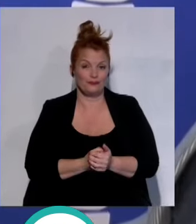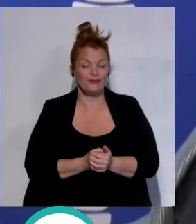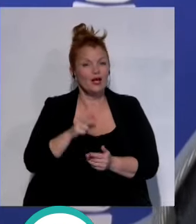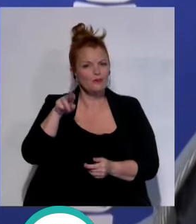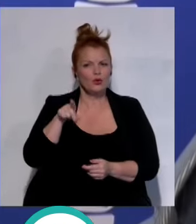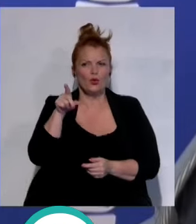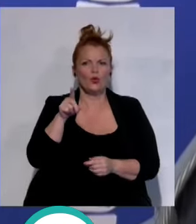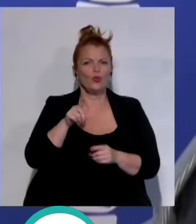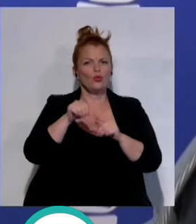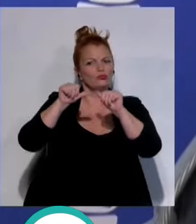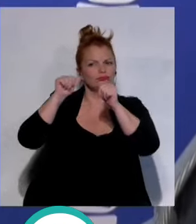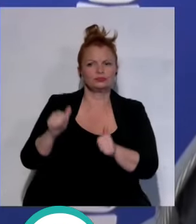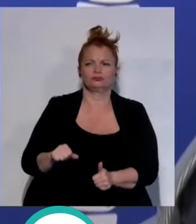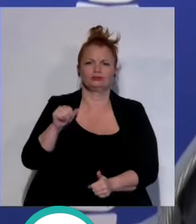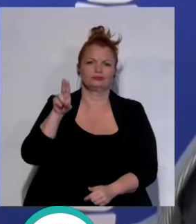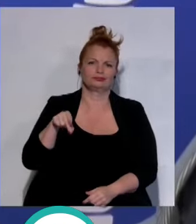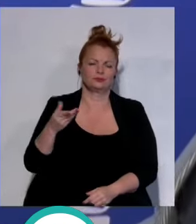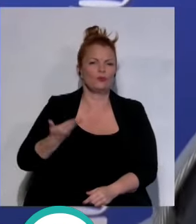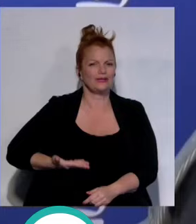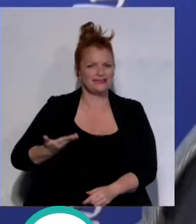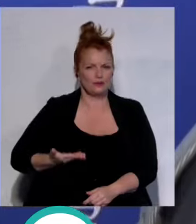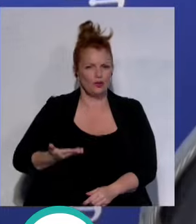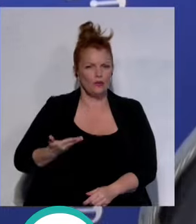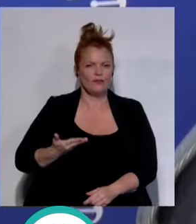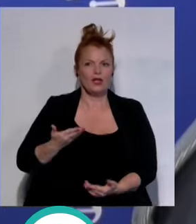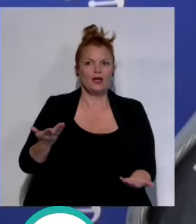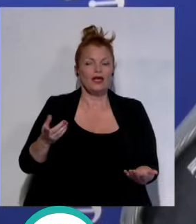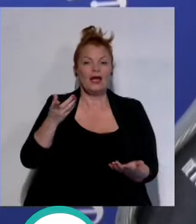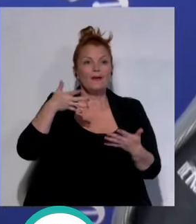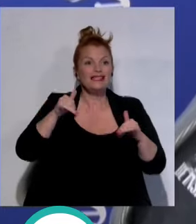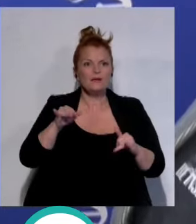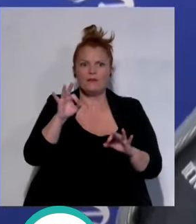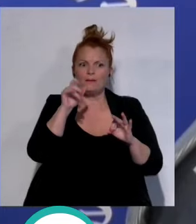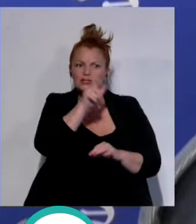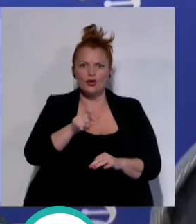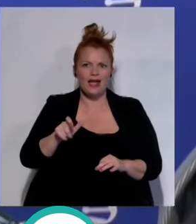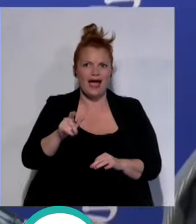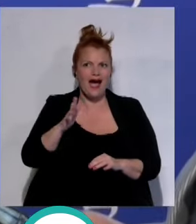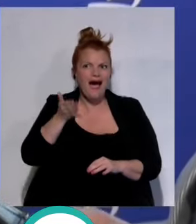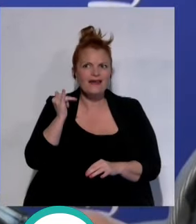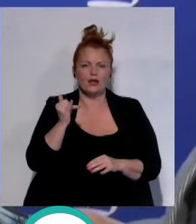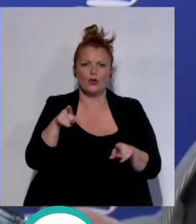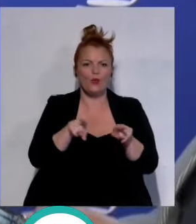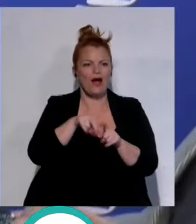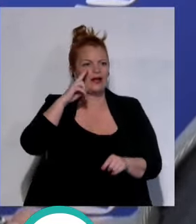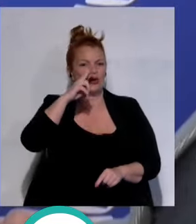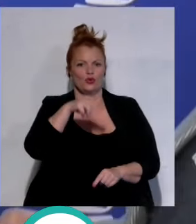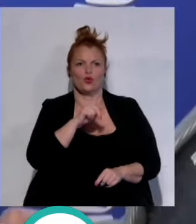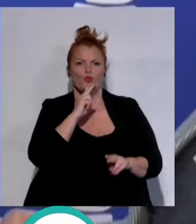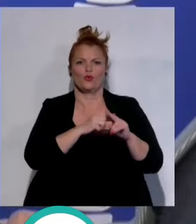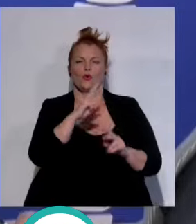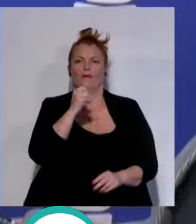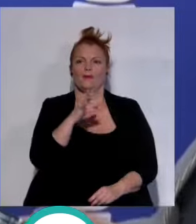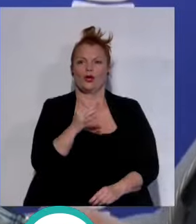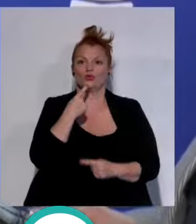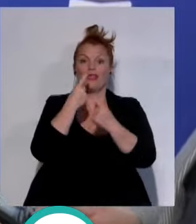un hecho importantísimo y yo creo que no hay ninguna persona en el mundo que fuera reconocida por su nombre. Tú